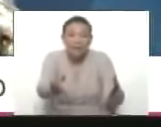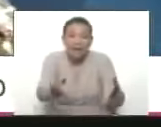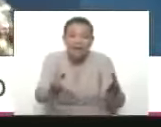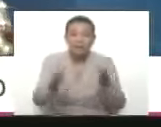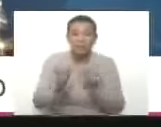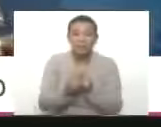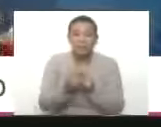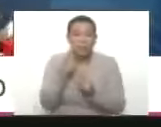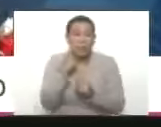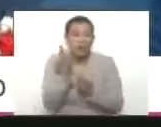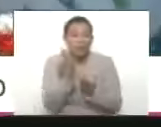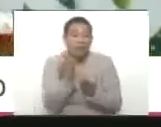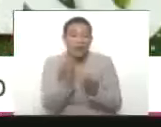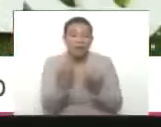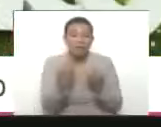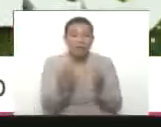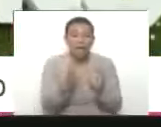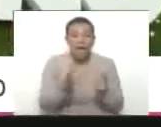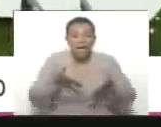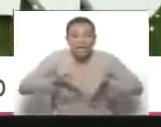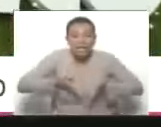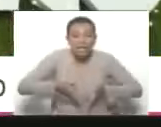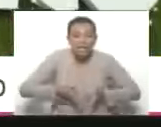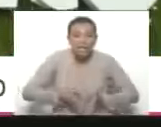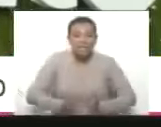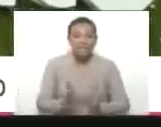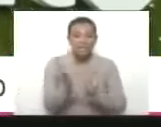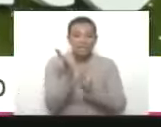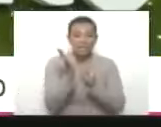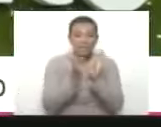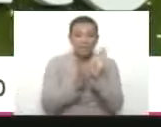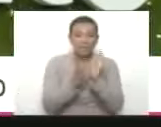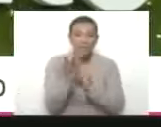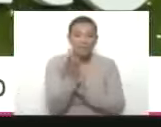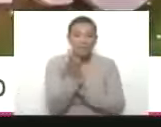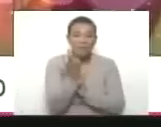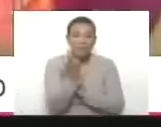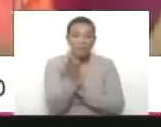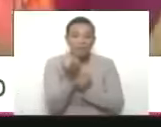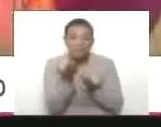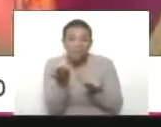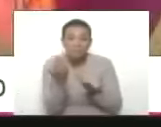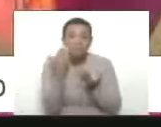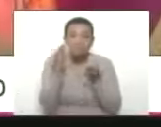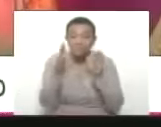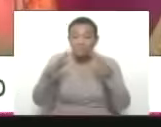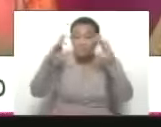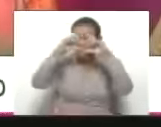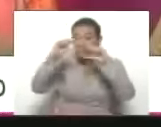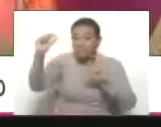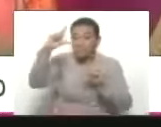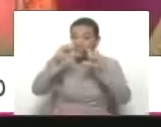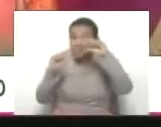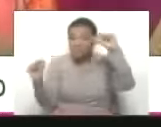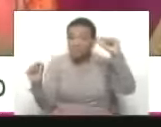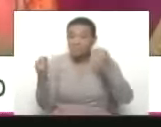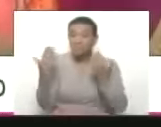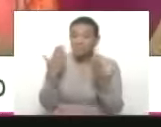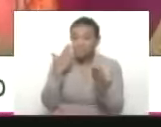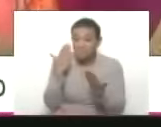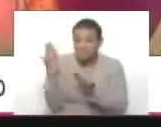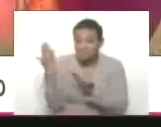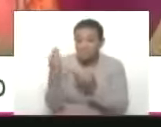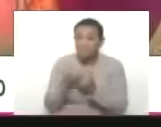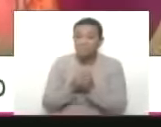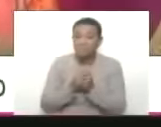¿ah? Lo que no hicieron fue un pesebre. Ah, mira, aquí hay un pesebre con la estrella de Venezuela, ¿ah?